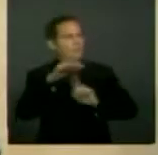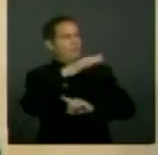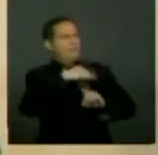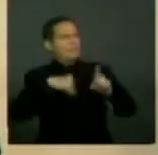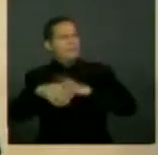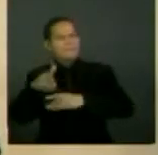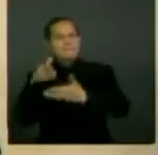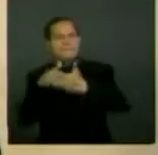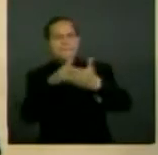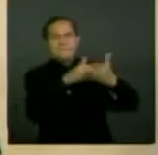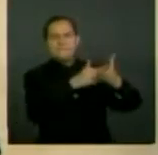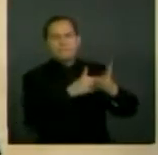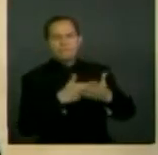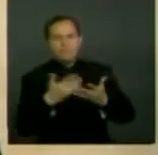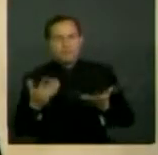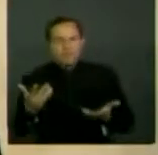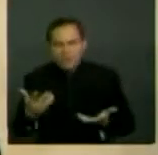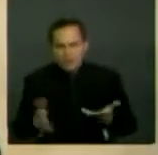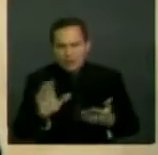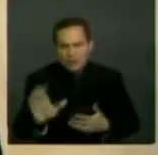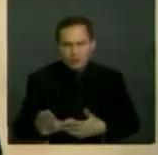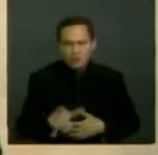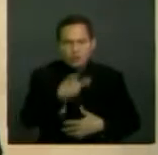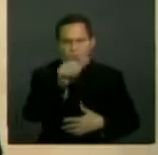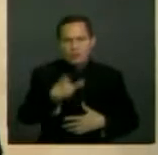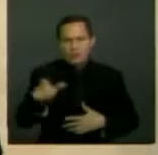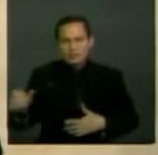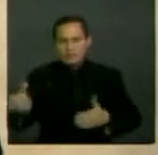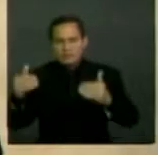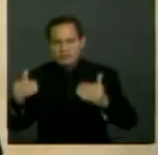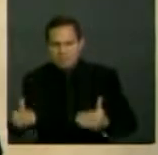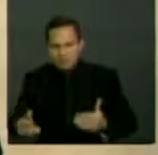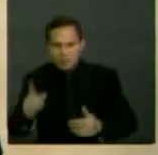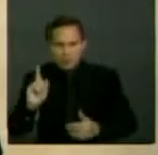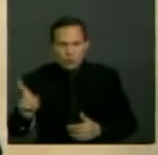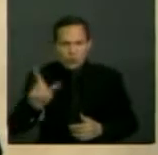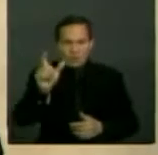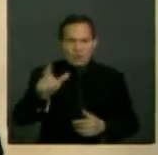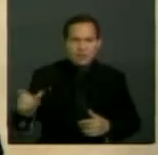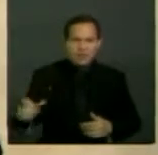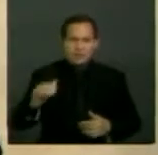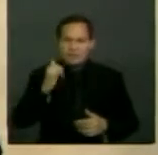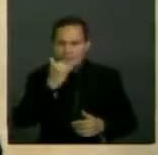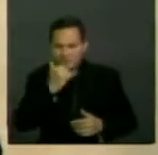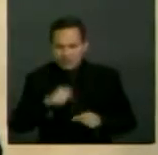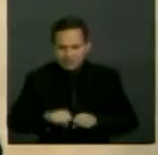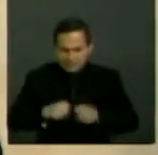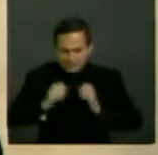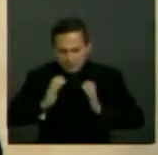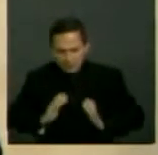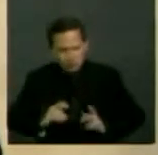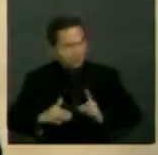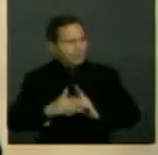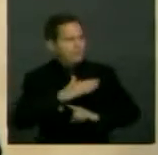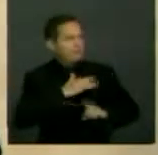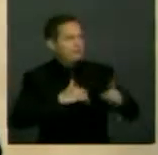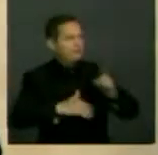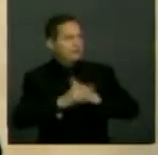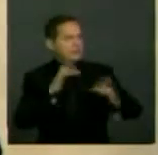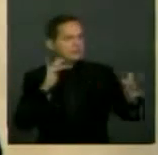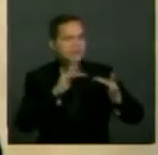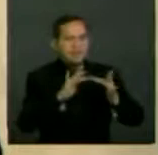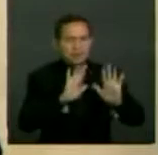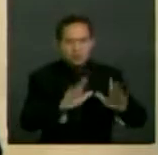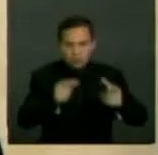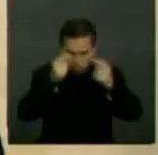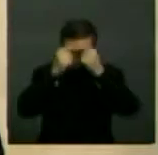tanto, desplaza la discapacidad como una característica o un defecto de la persona a la relación que hay con su entorno. Y la obligación del Estado,